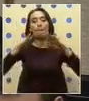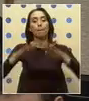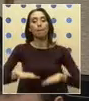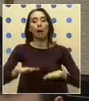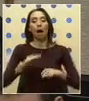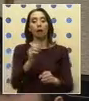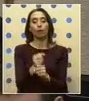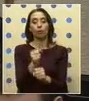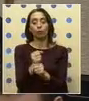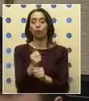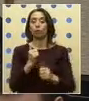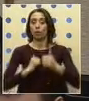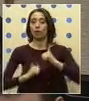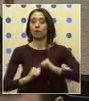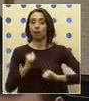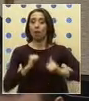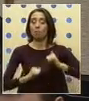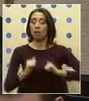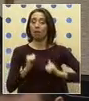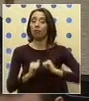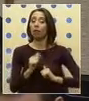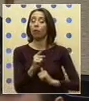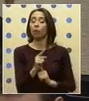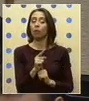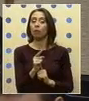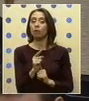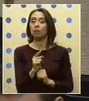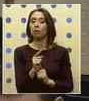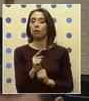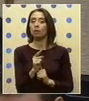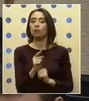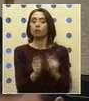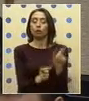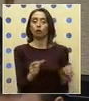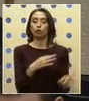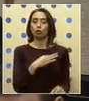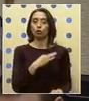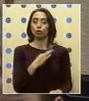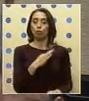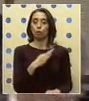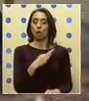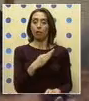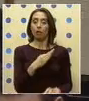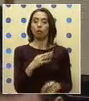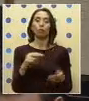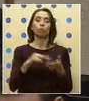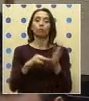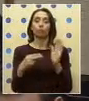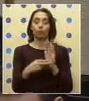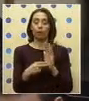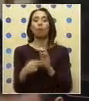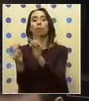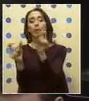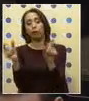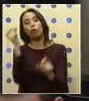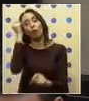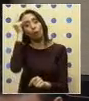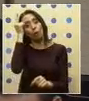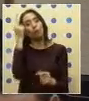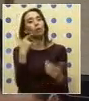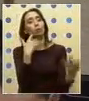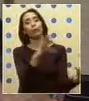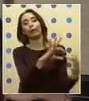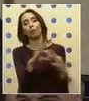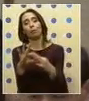actividades dramático en donde la ciudadanía se ha visto seriamente afectada, pero comprendiendo las razones de dicha